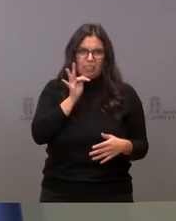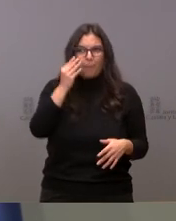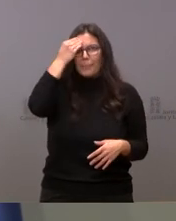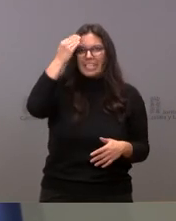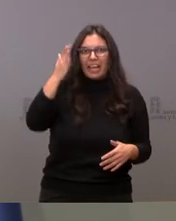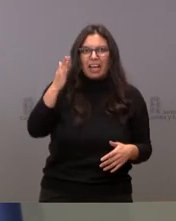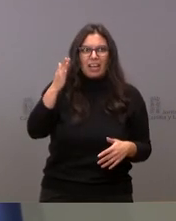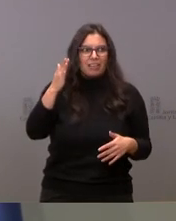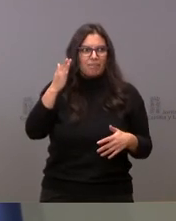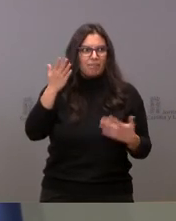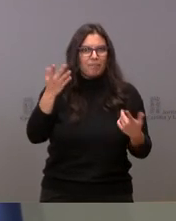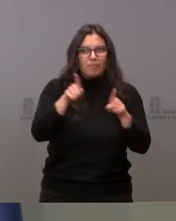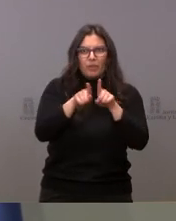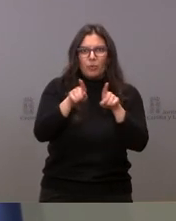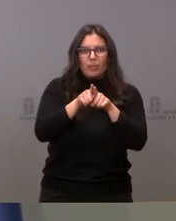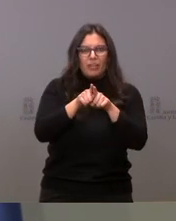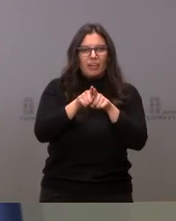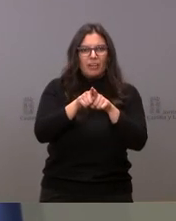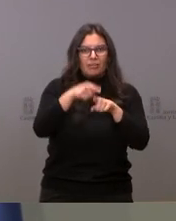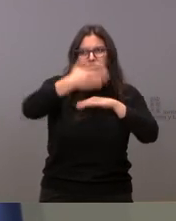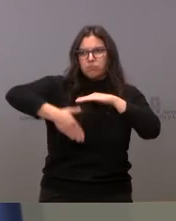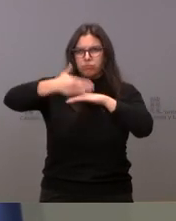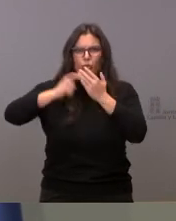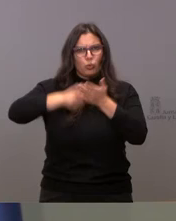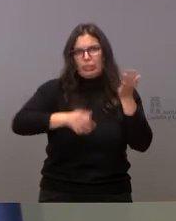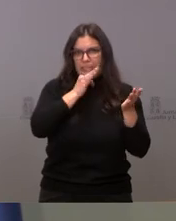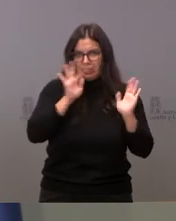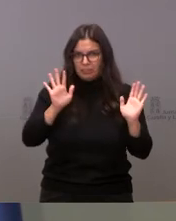ese tipo de restricciones.